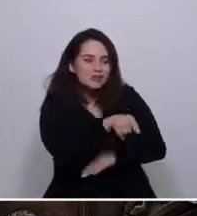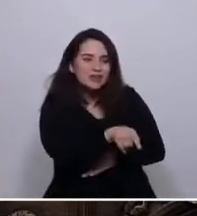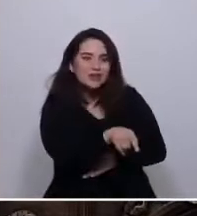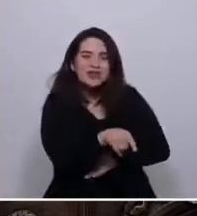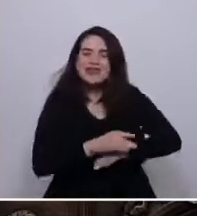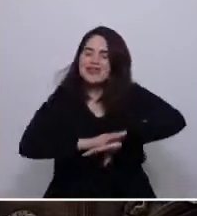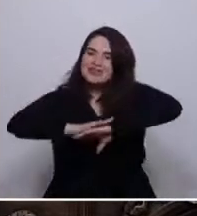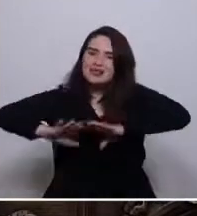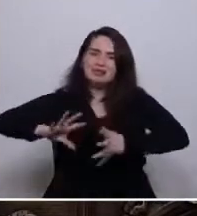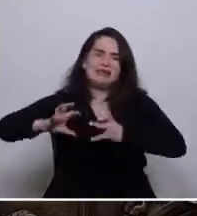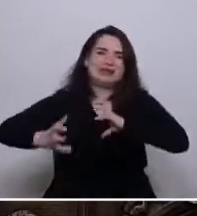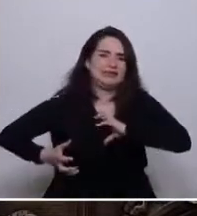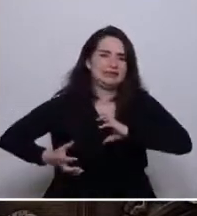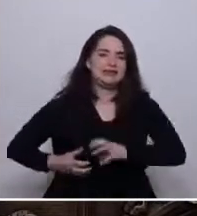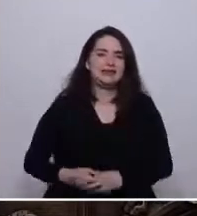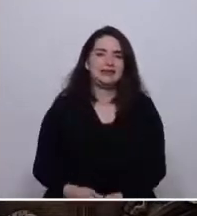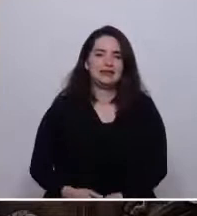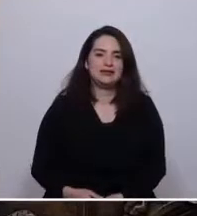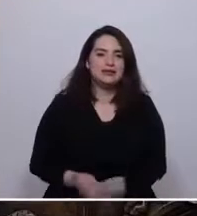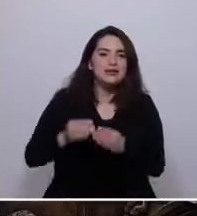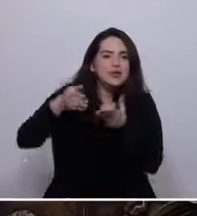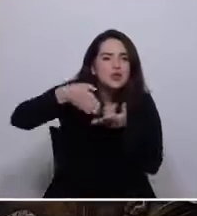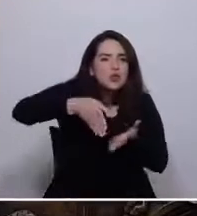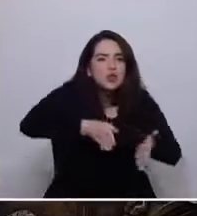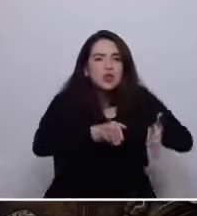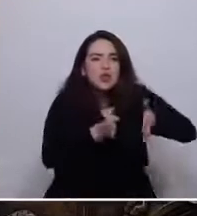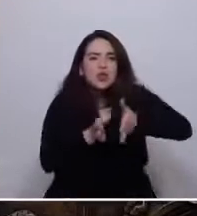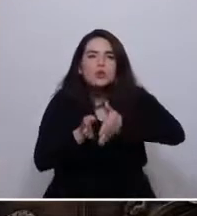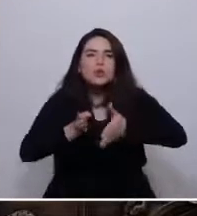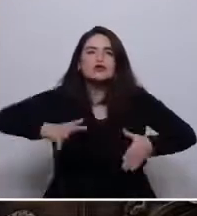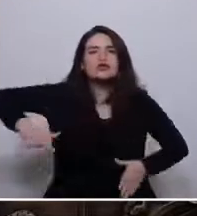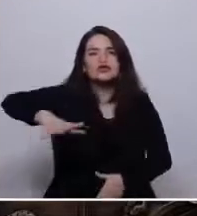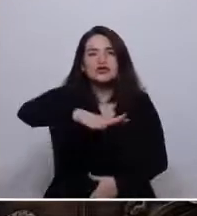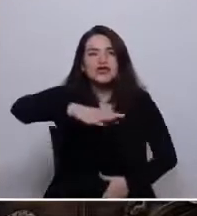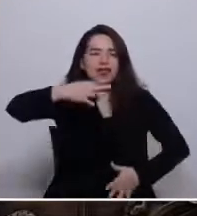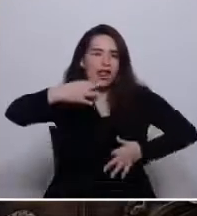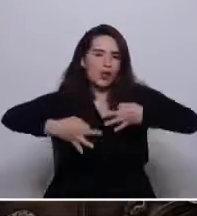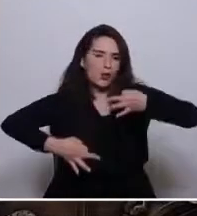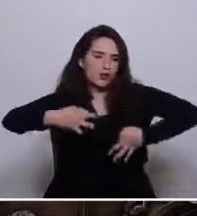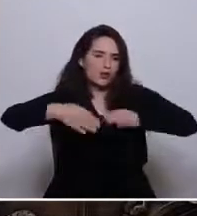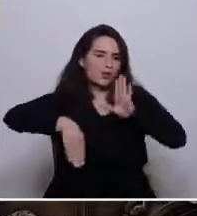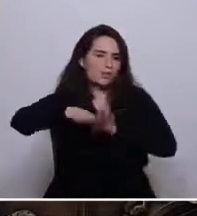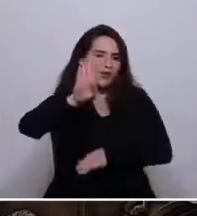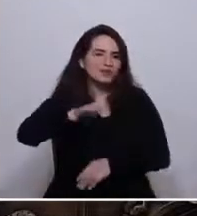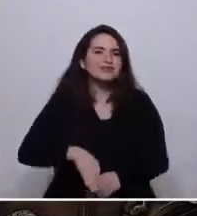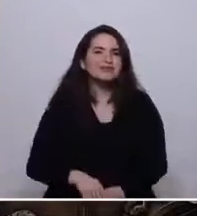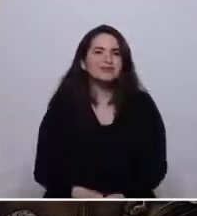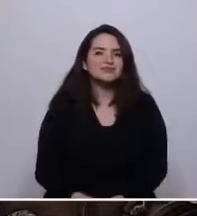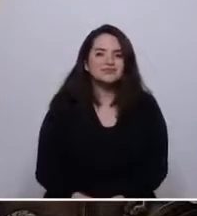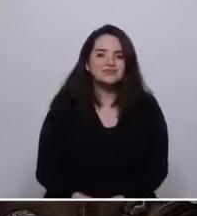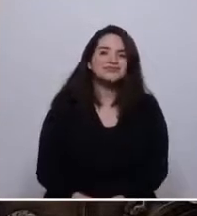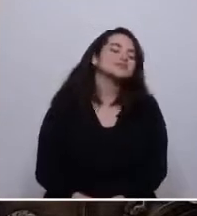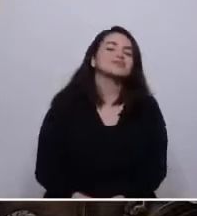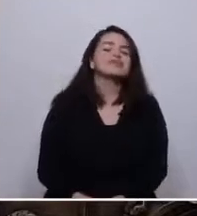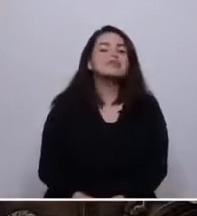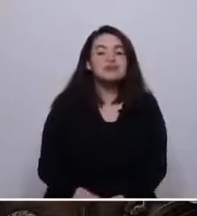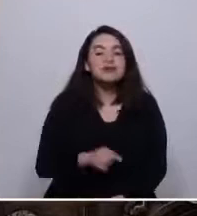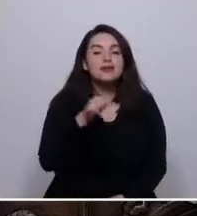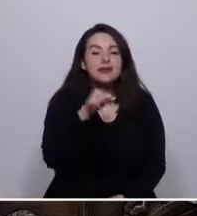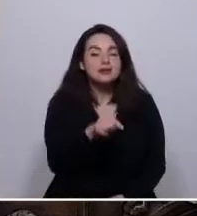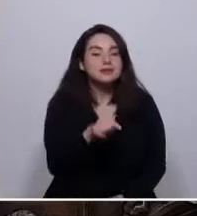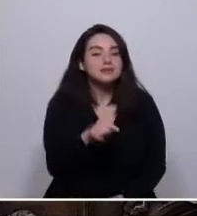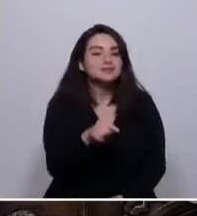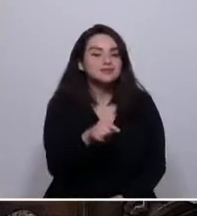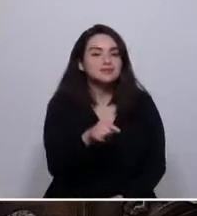una crisis y poner rumbo hacia una sociedad más justa. ¿No deja eso caer, acaso,